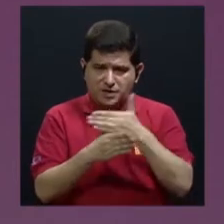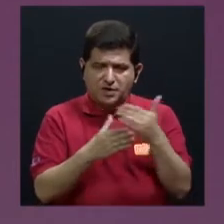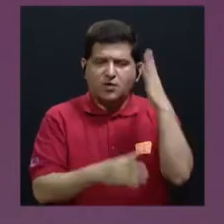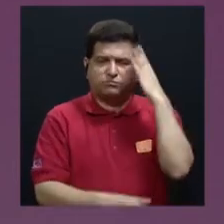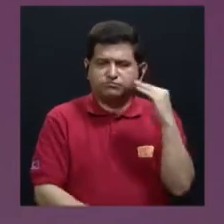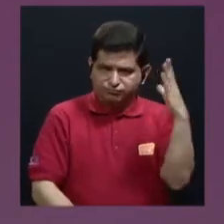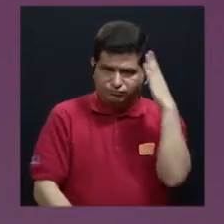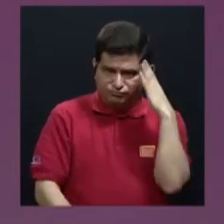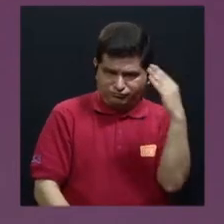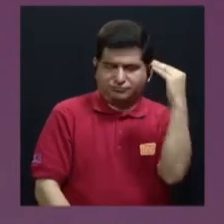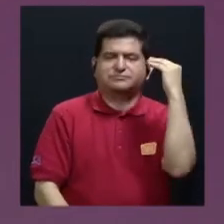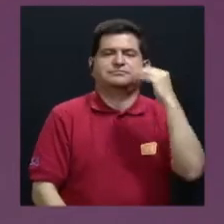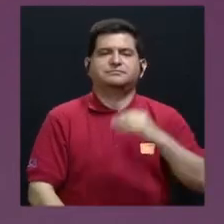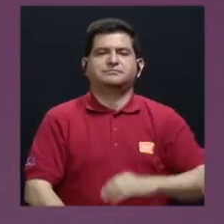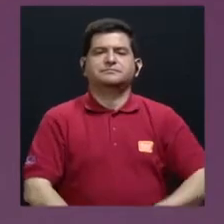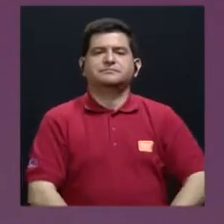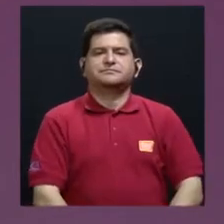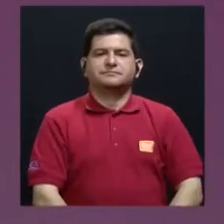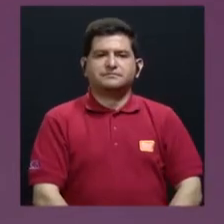experiencia.